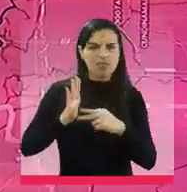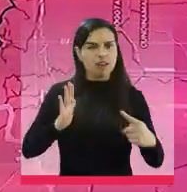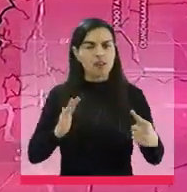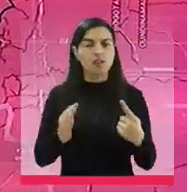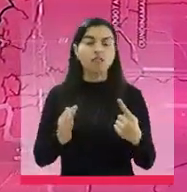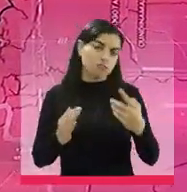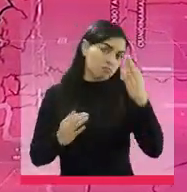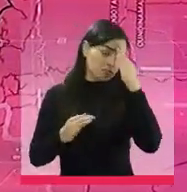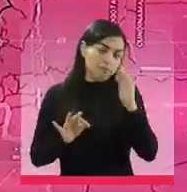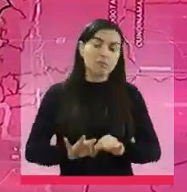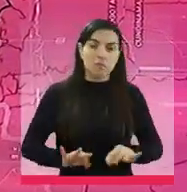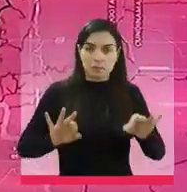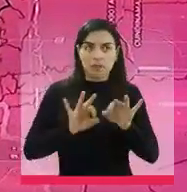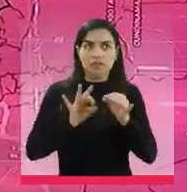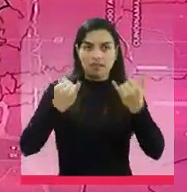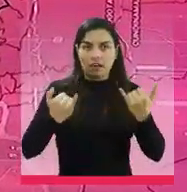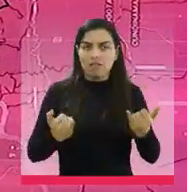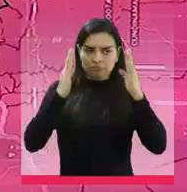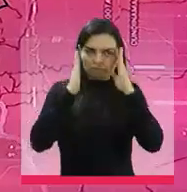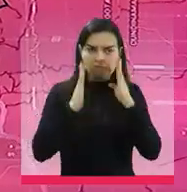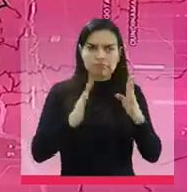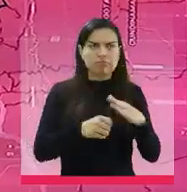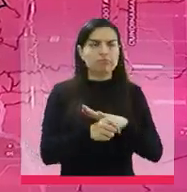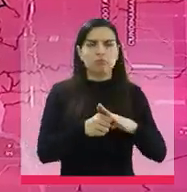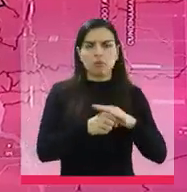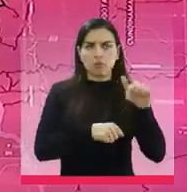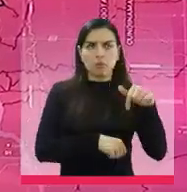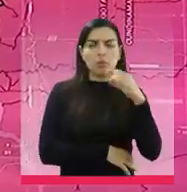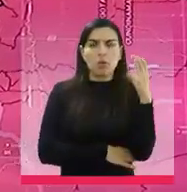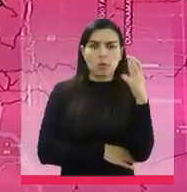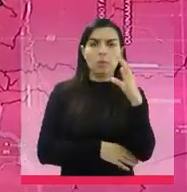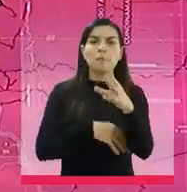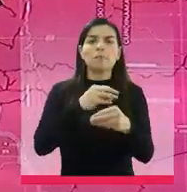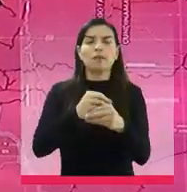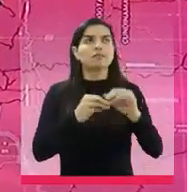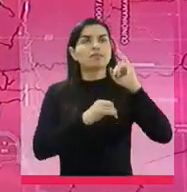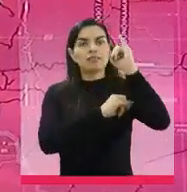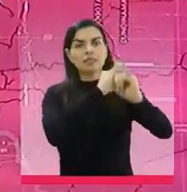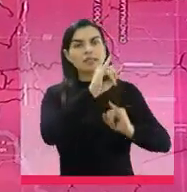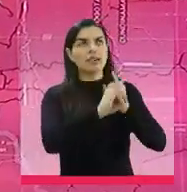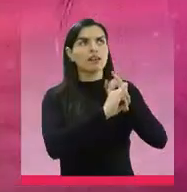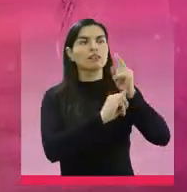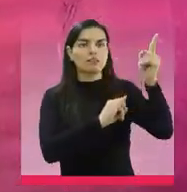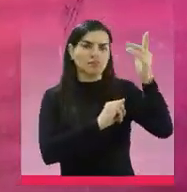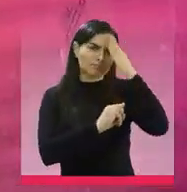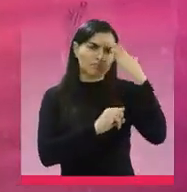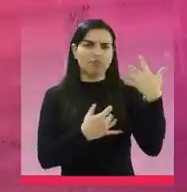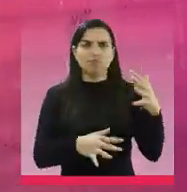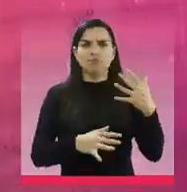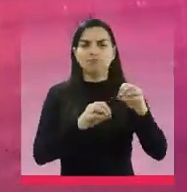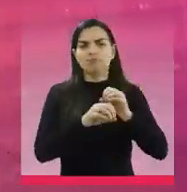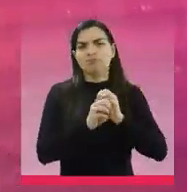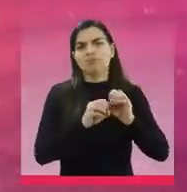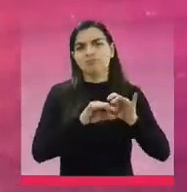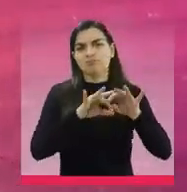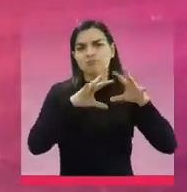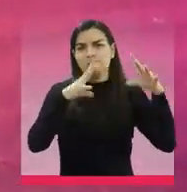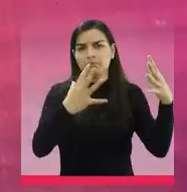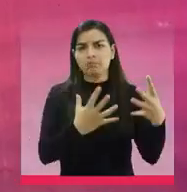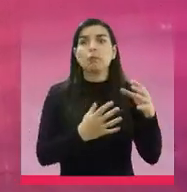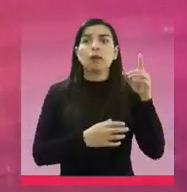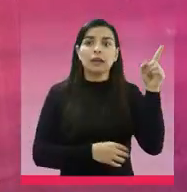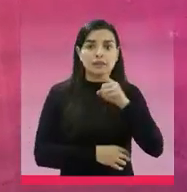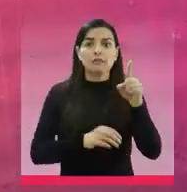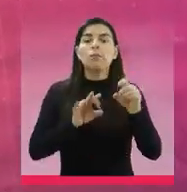enfrentar la crisis que vive Colombia y la comunidad internacional con la expansión del COVID-19 y que serán claves cuando se supere